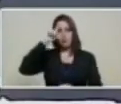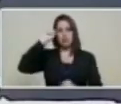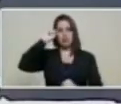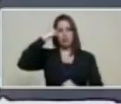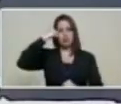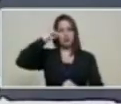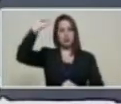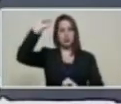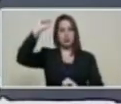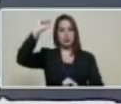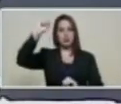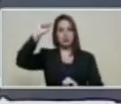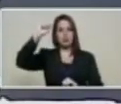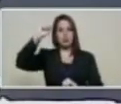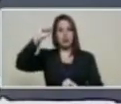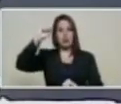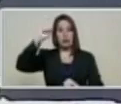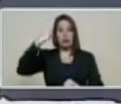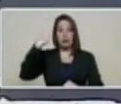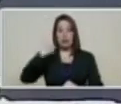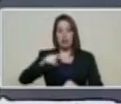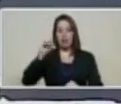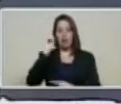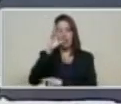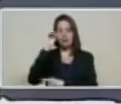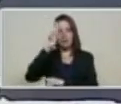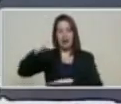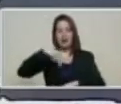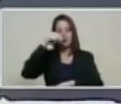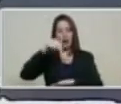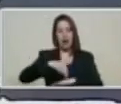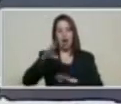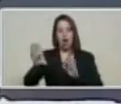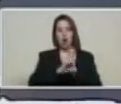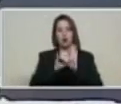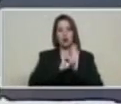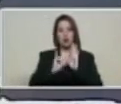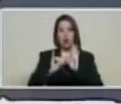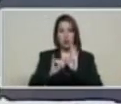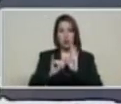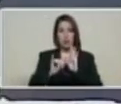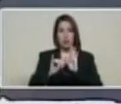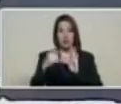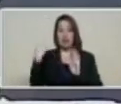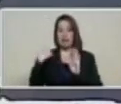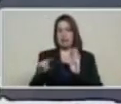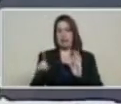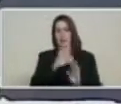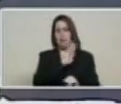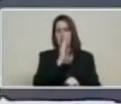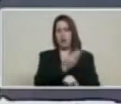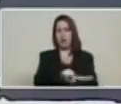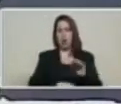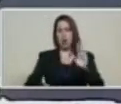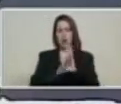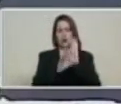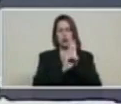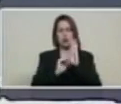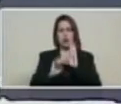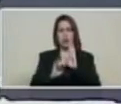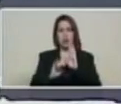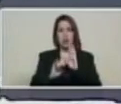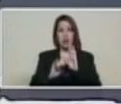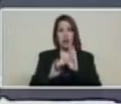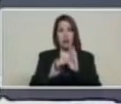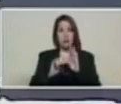vivido estos años tenemos una Asamblea Nacional Constituyente tenemos el poder constituyente activado y